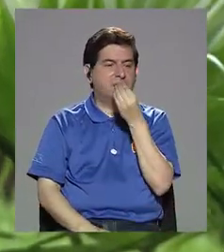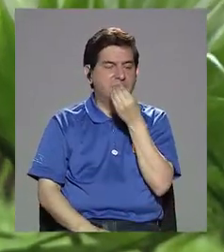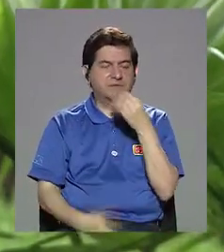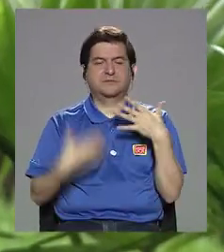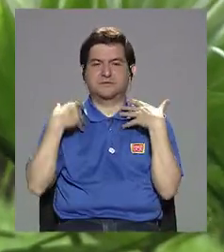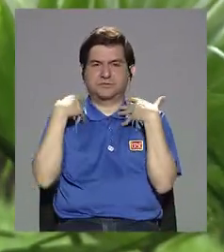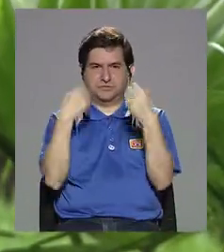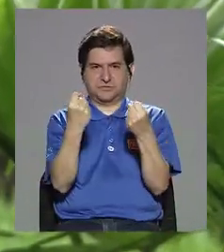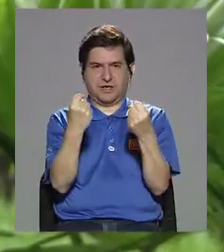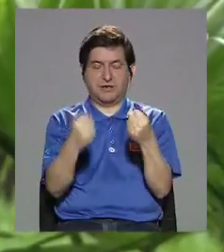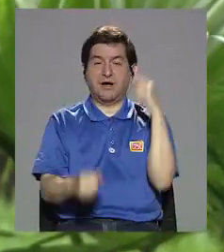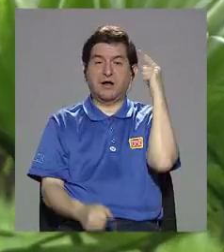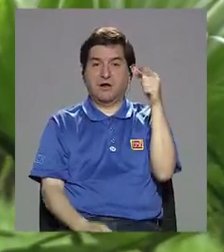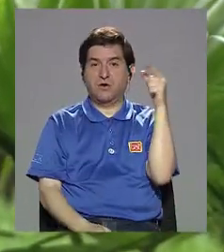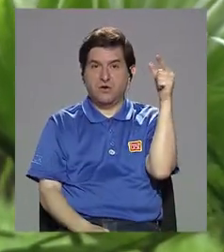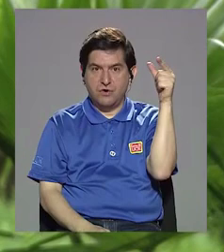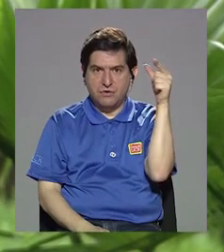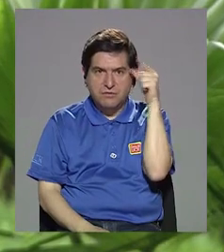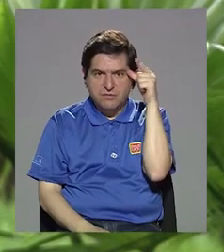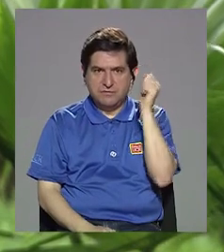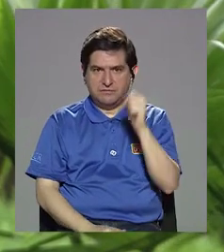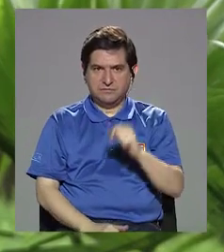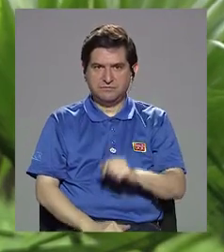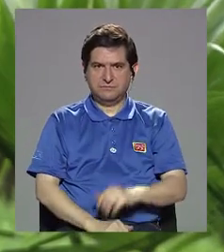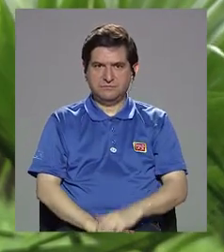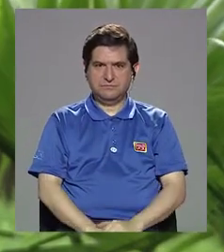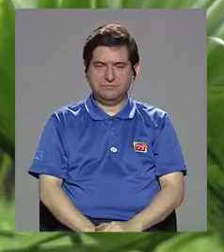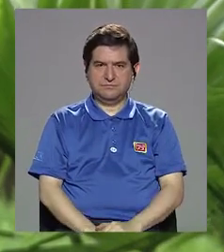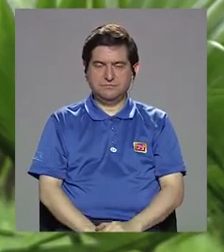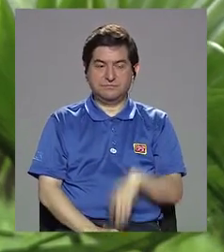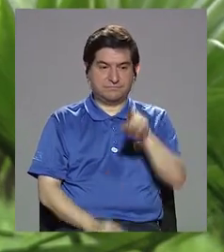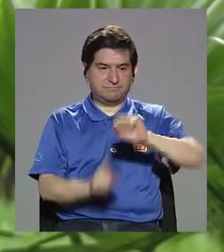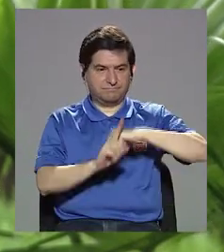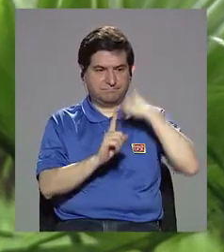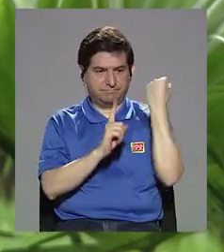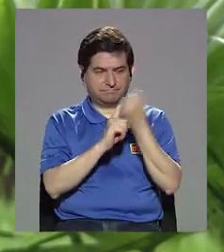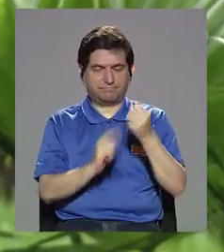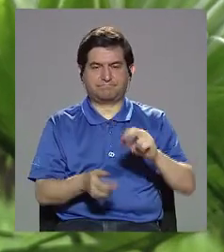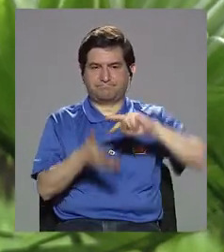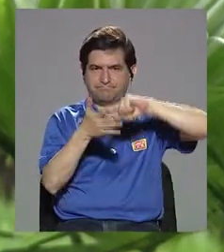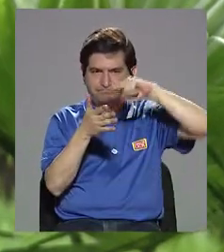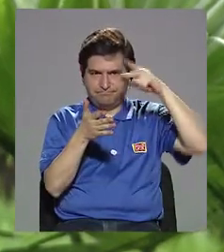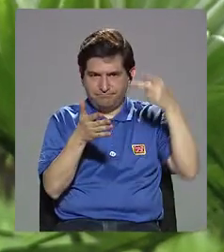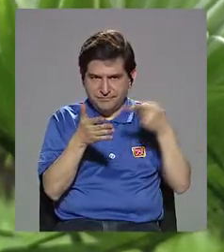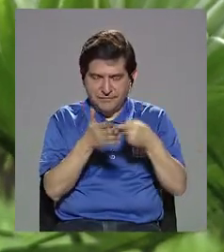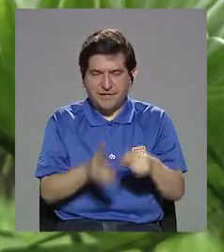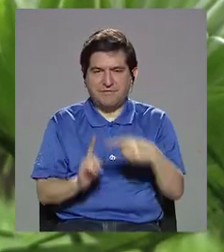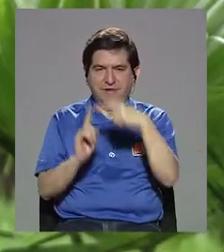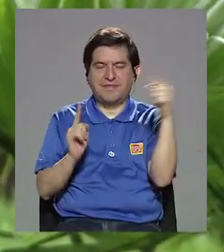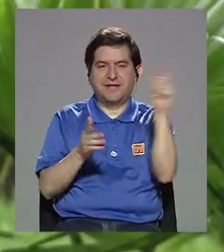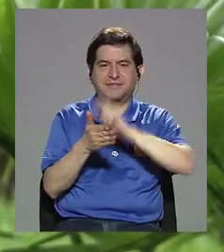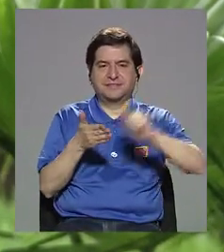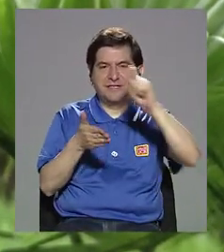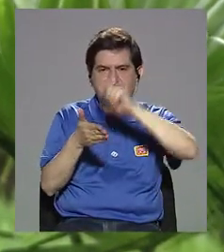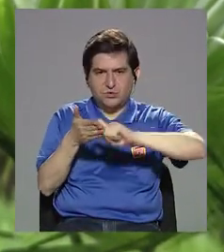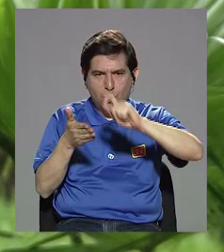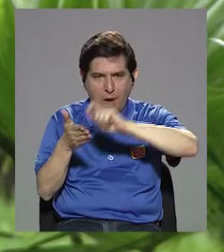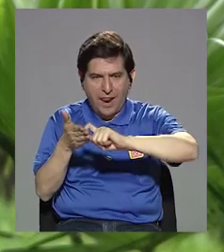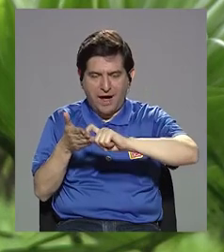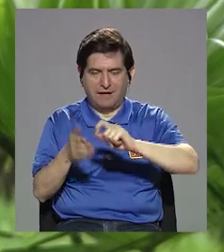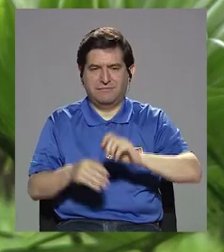dieta saludable y es obvio que esto tiene que venir de las escuelas.